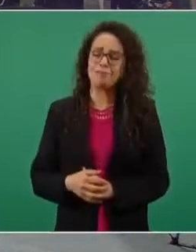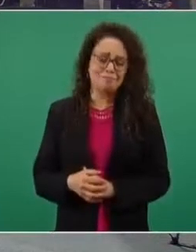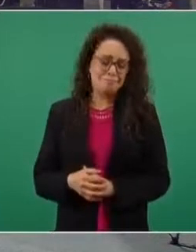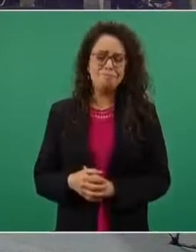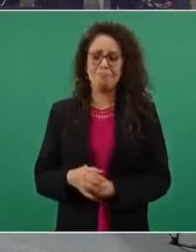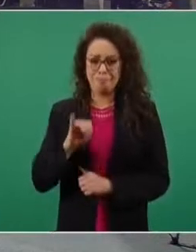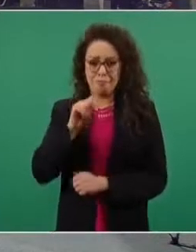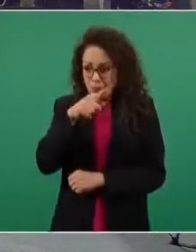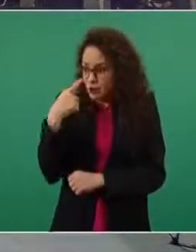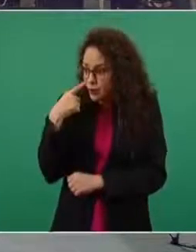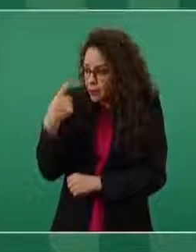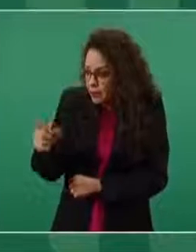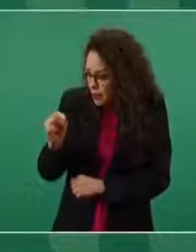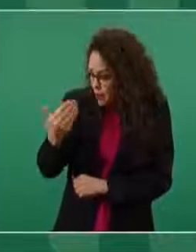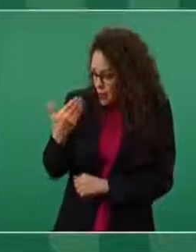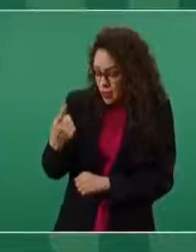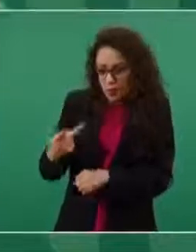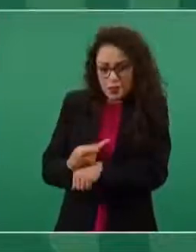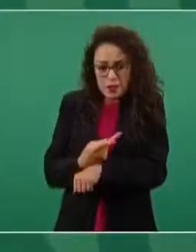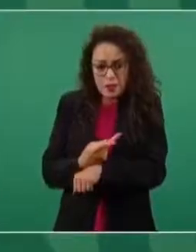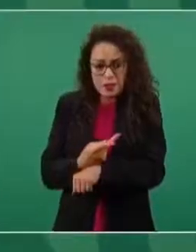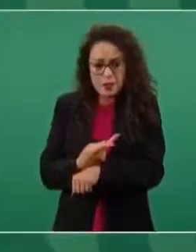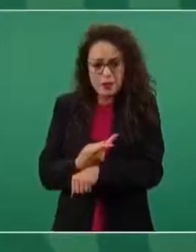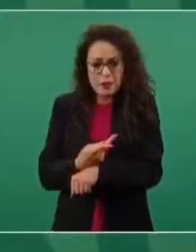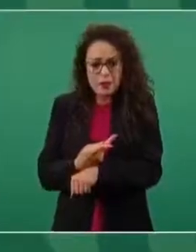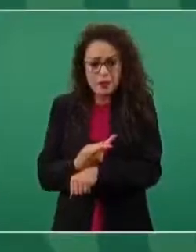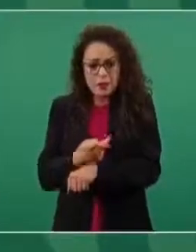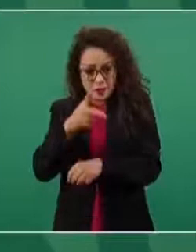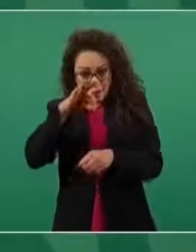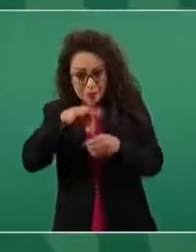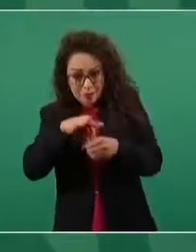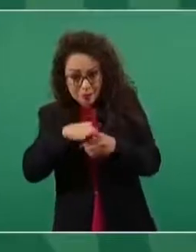es el electoral que me menciona, sí, claro,